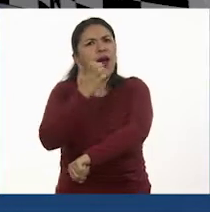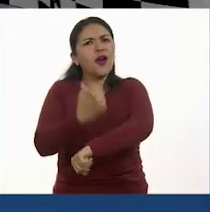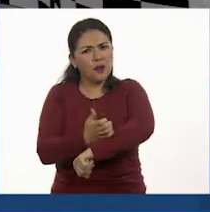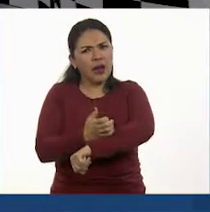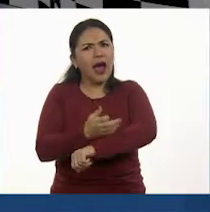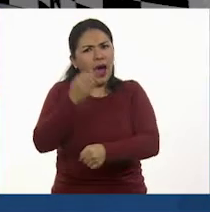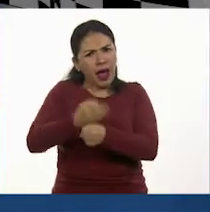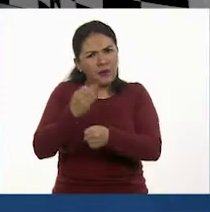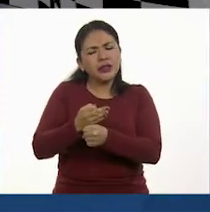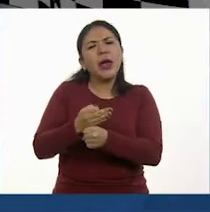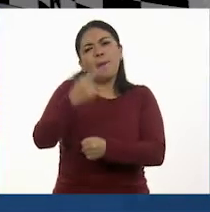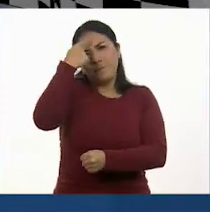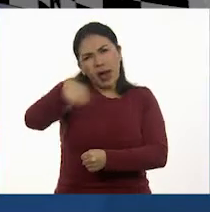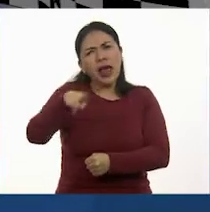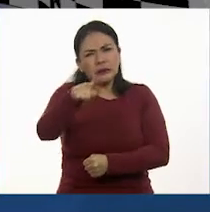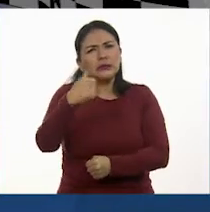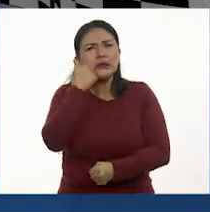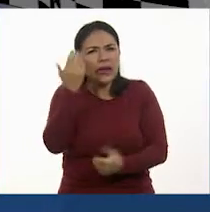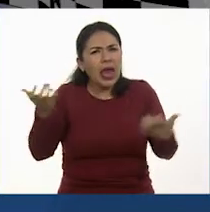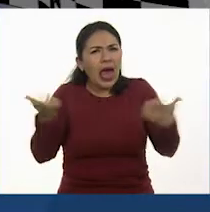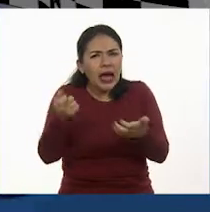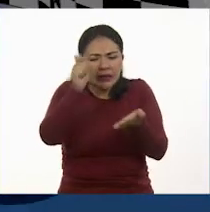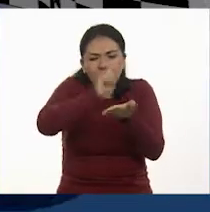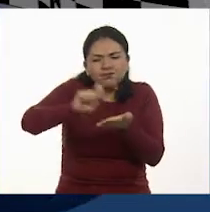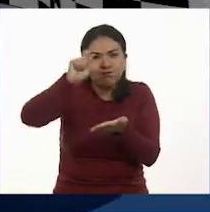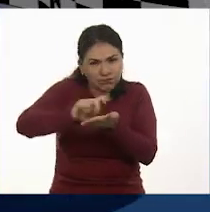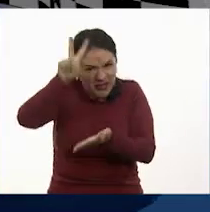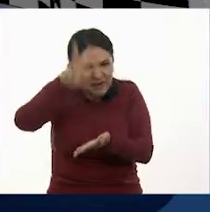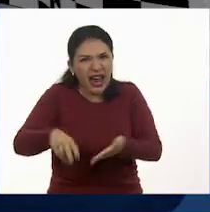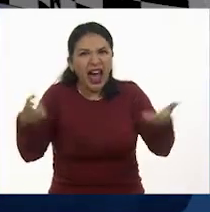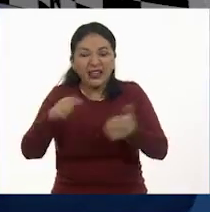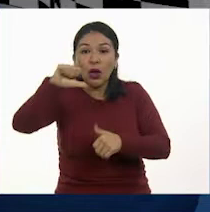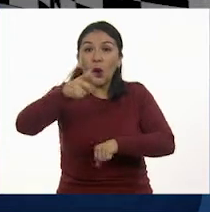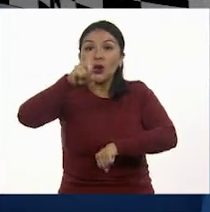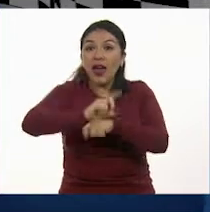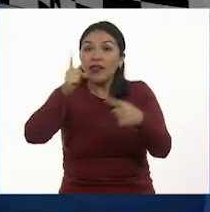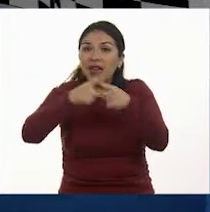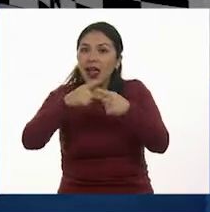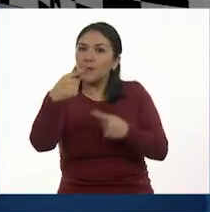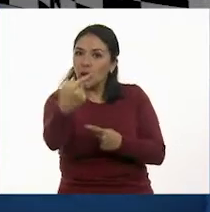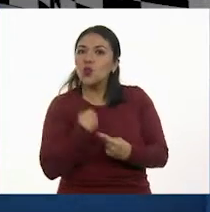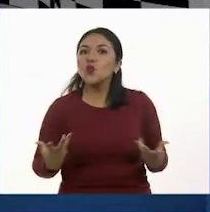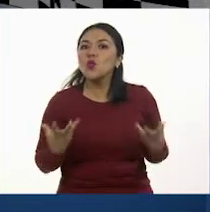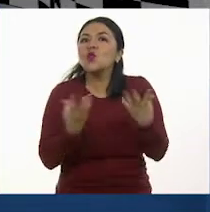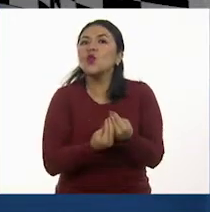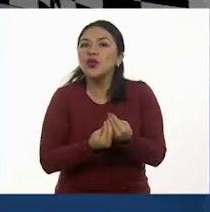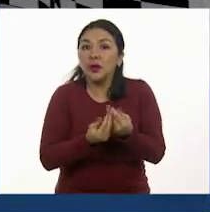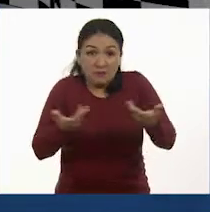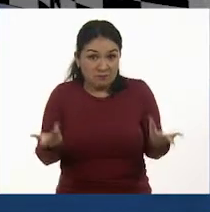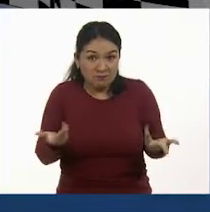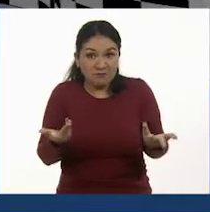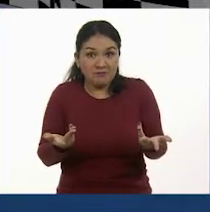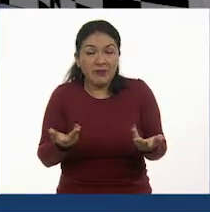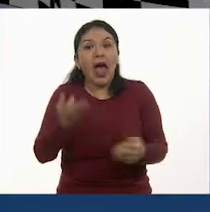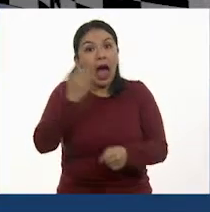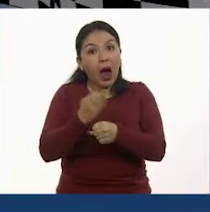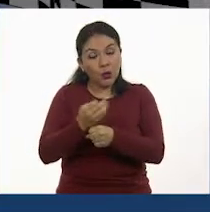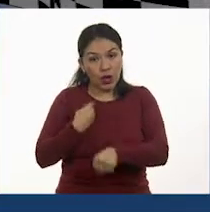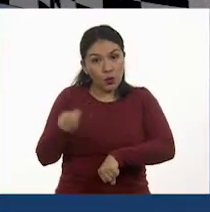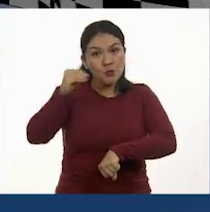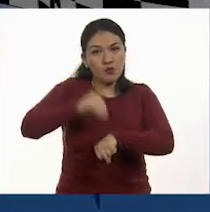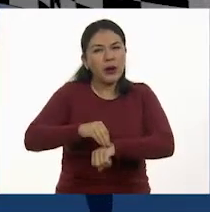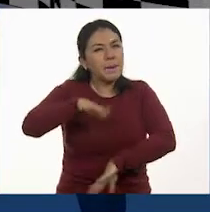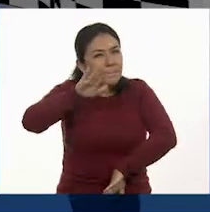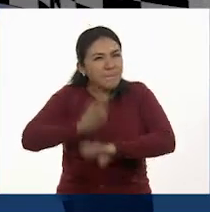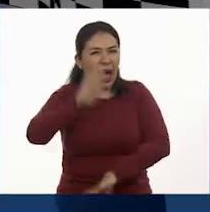ahora para que traten de resolver realmente el desafío junto con nosotras. Por lo que voy a poner un